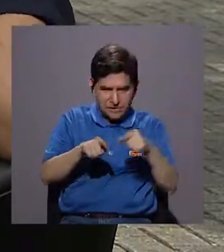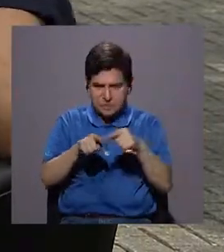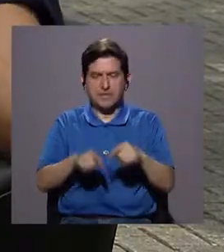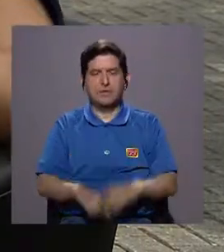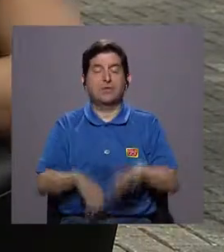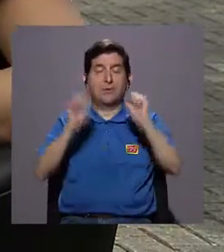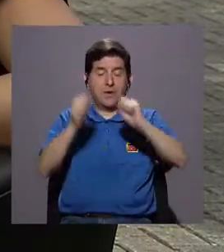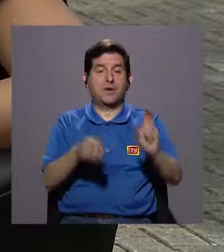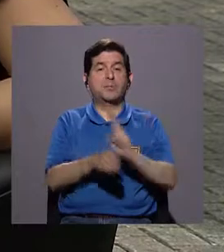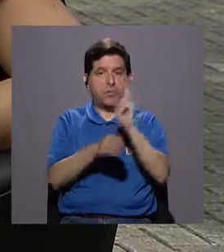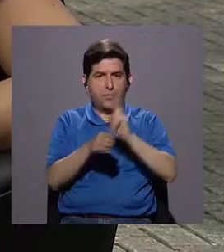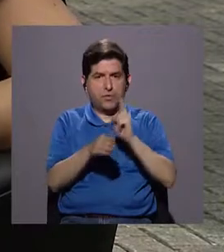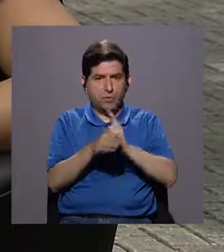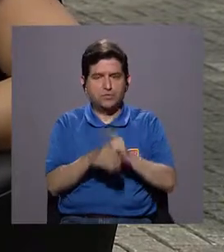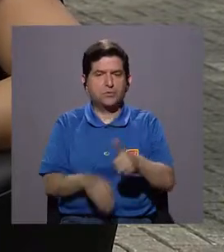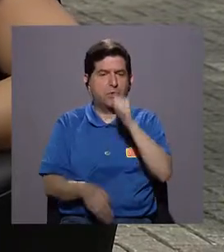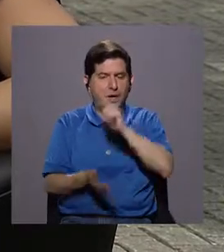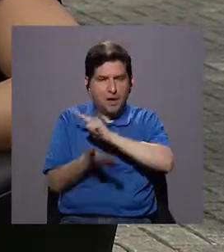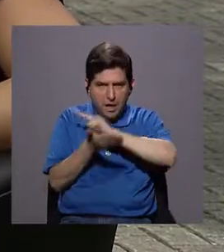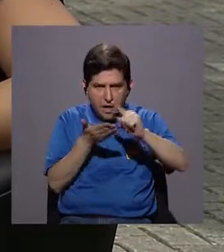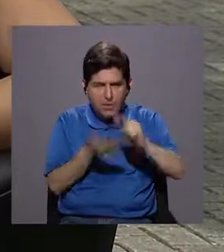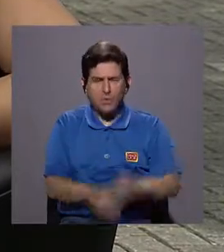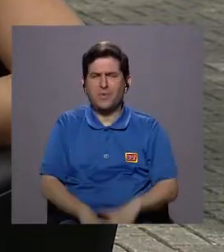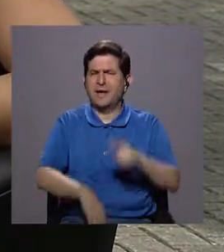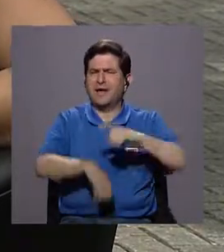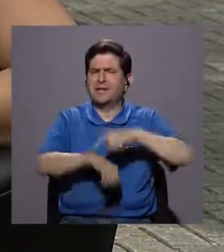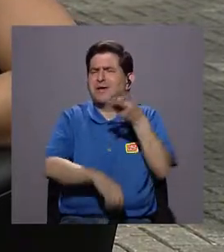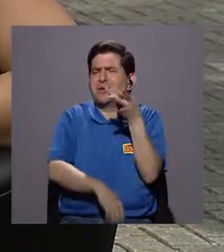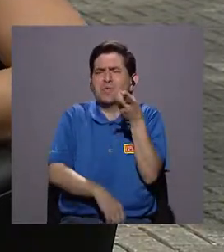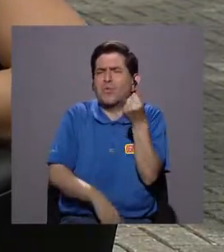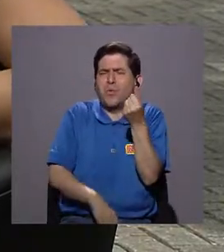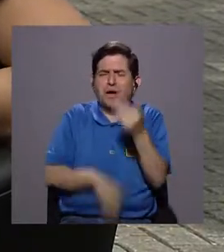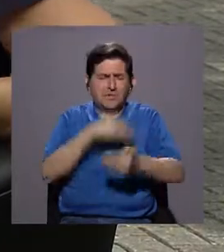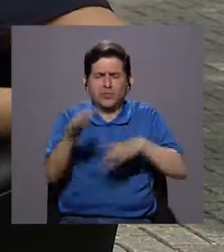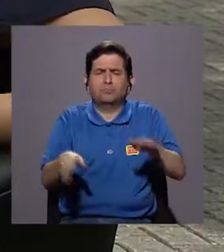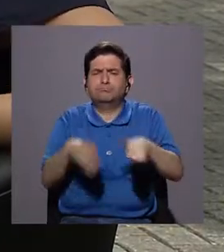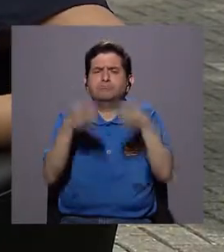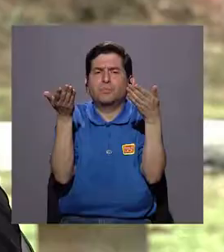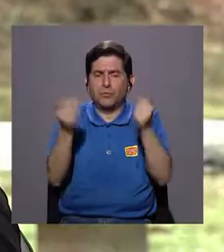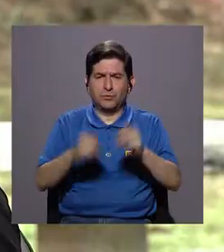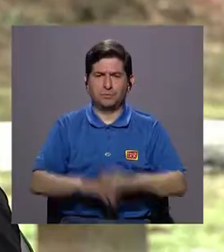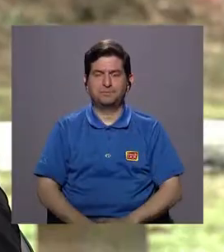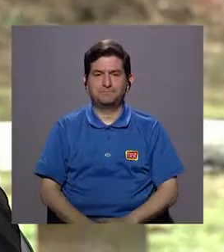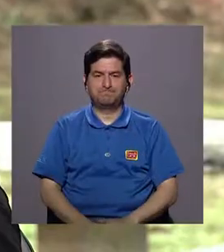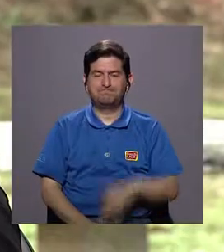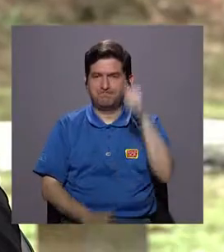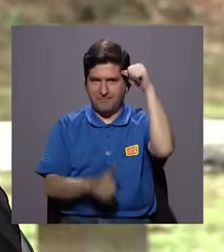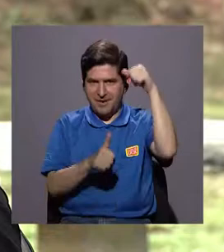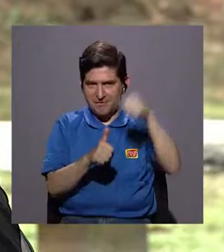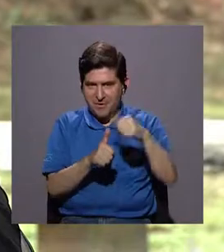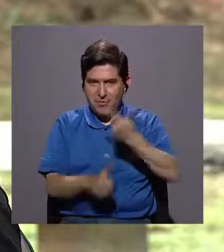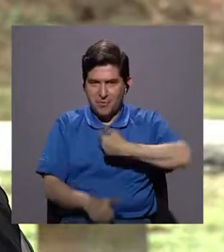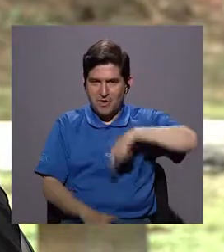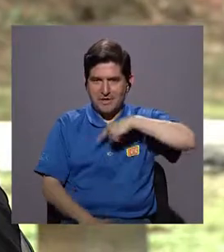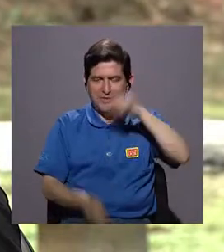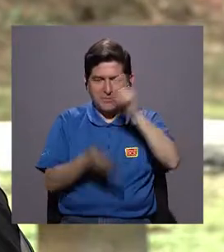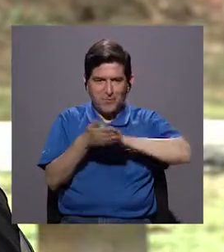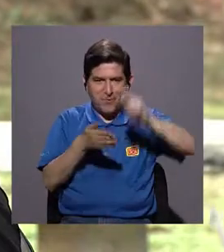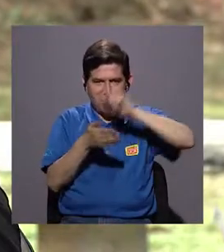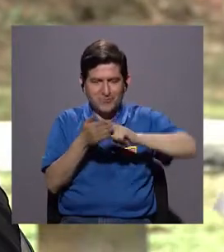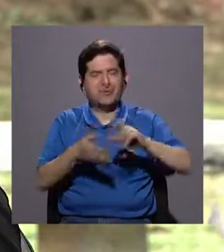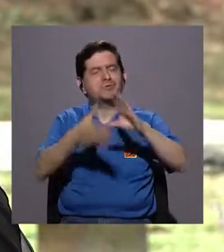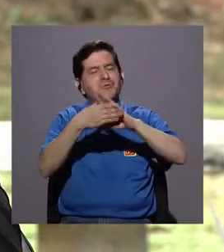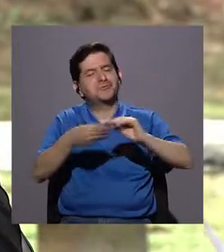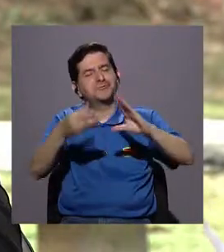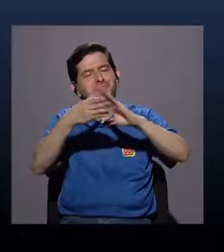¿verdad? Y ser potable. ¿Cuánto tarda o cómo es ese proceso? Si recuerdan, cuando nosotros estábamos en la